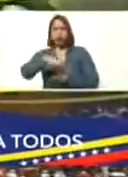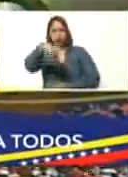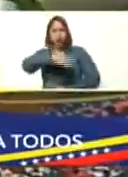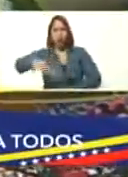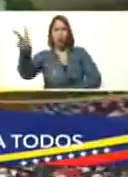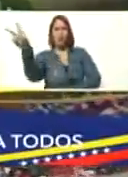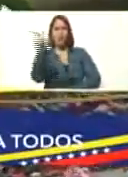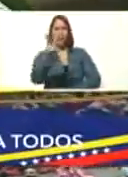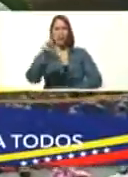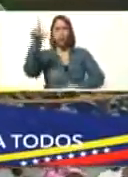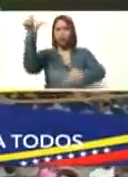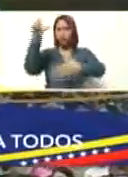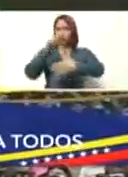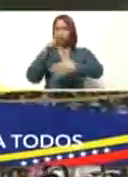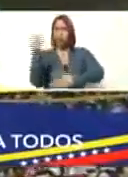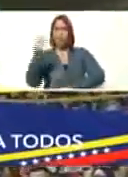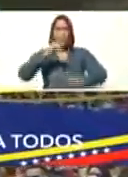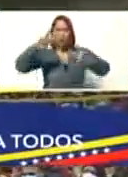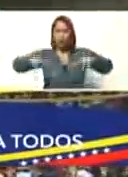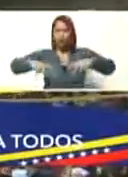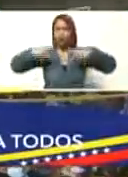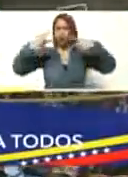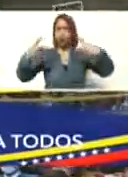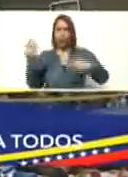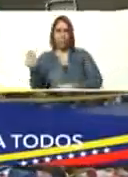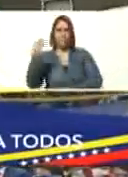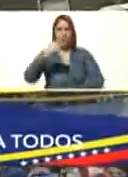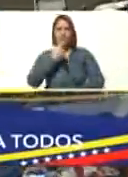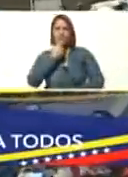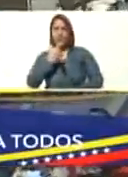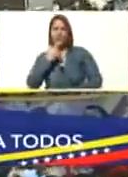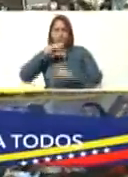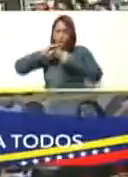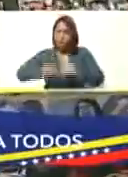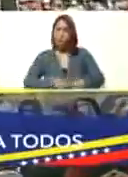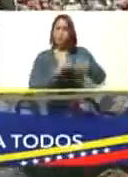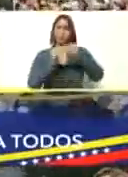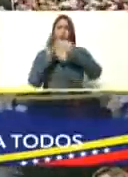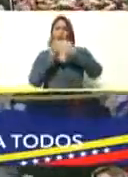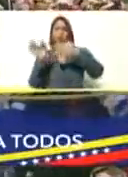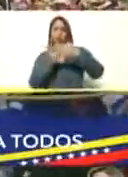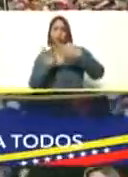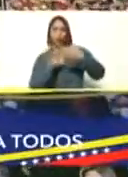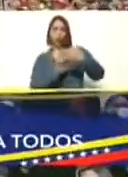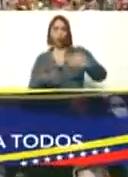toda América. La más moderna, la más bella, la más funcional.